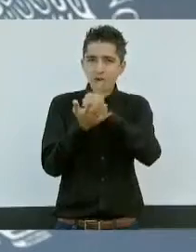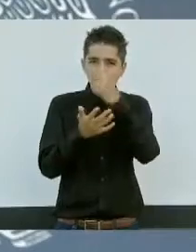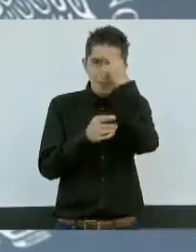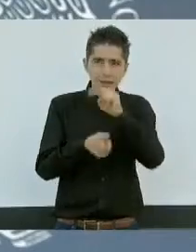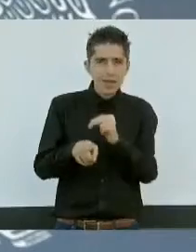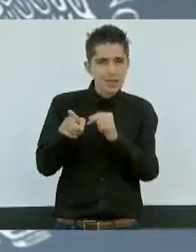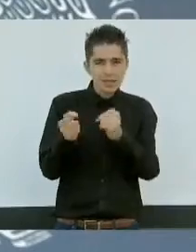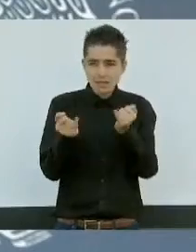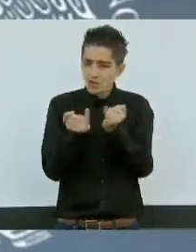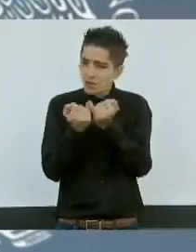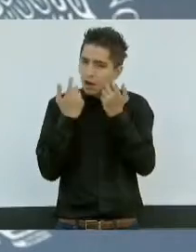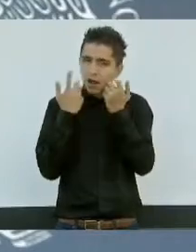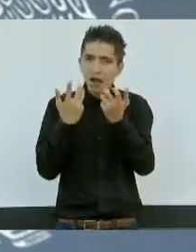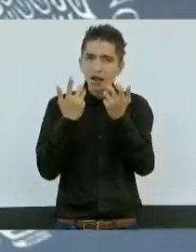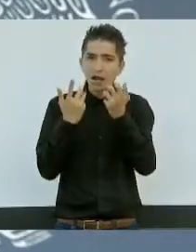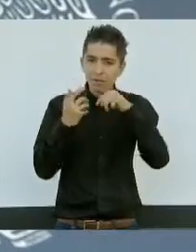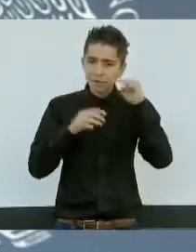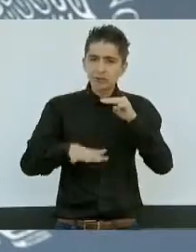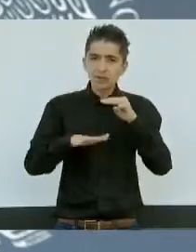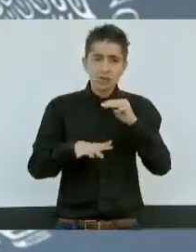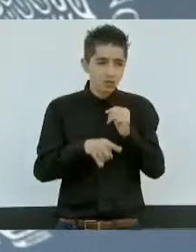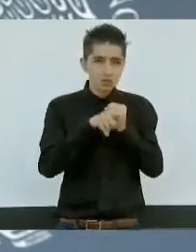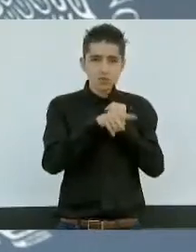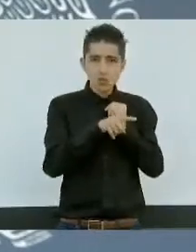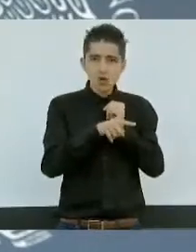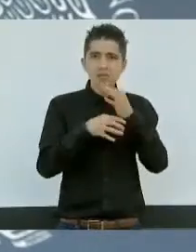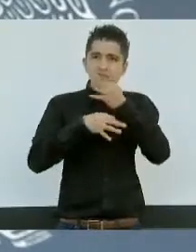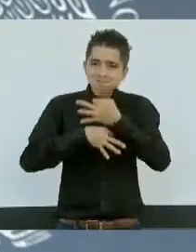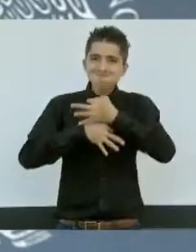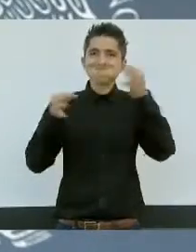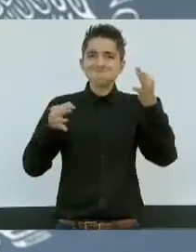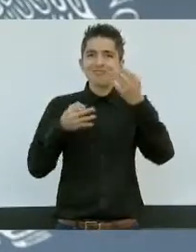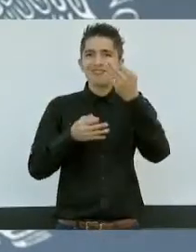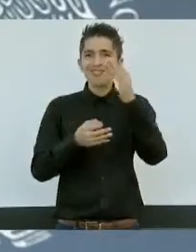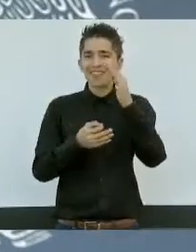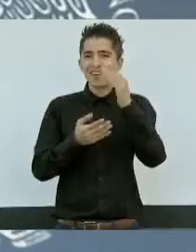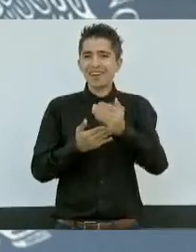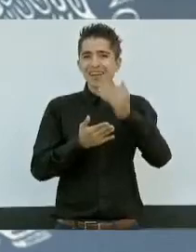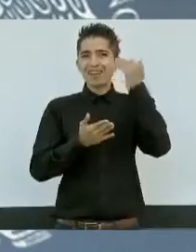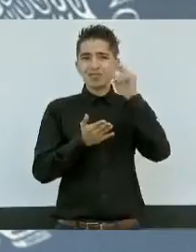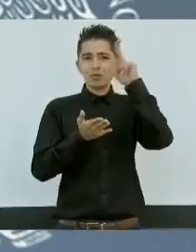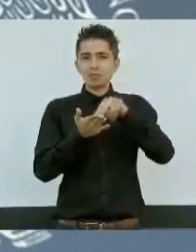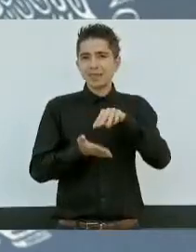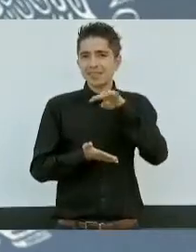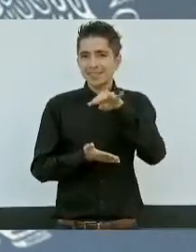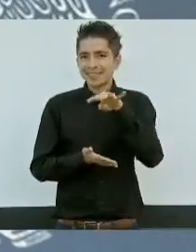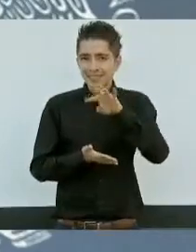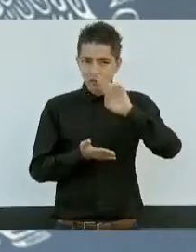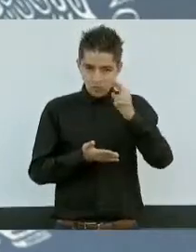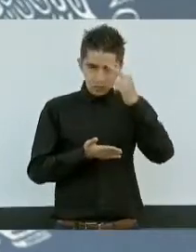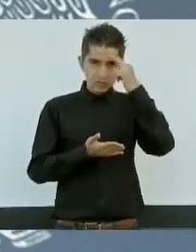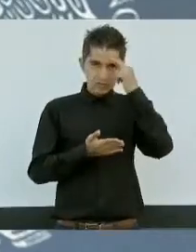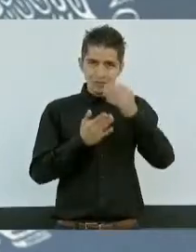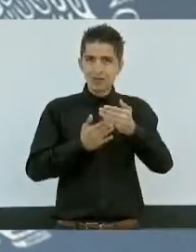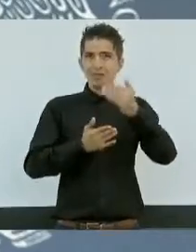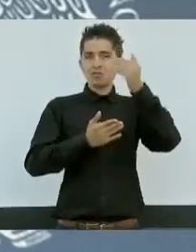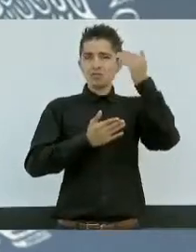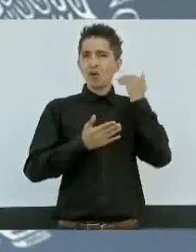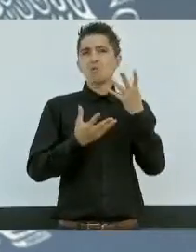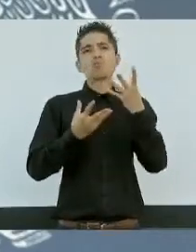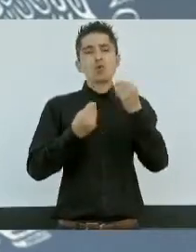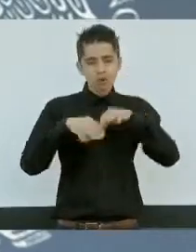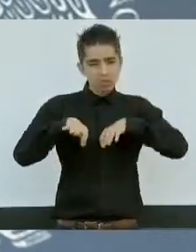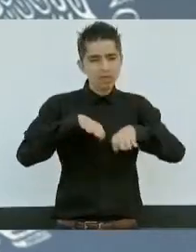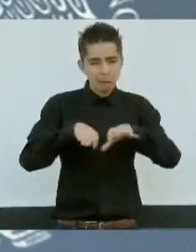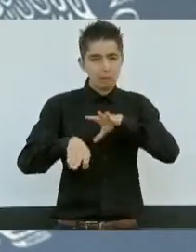de México. Usted lo anunció en febrero del 2019. Trabajamos mucho,